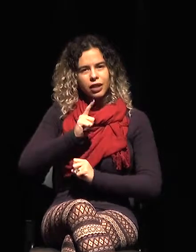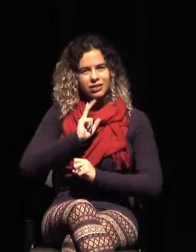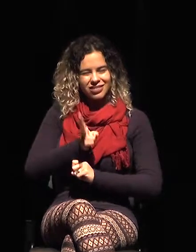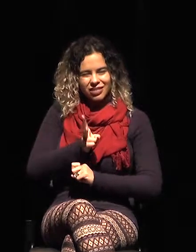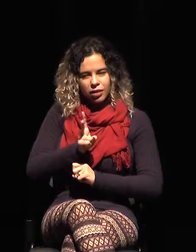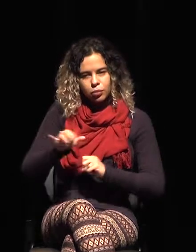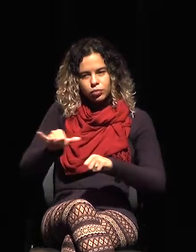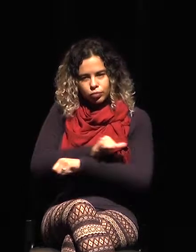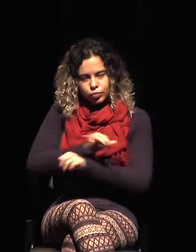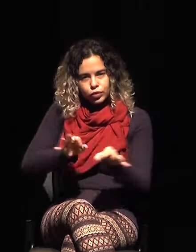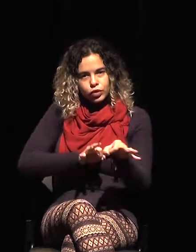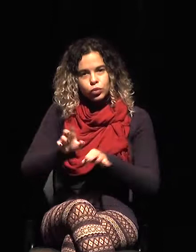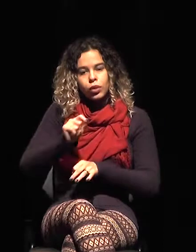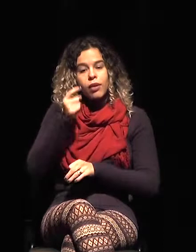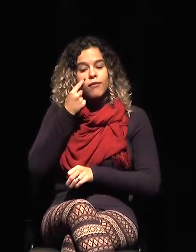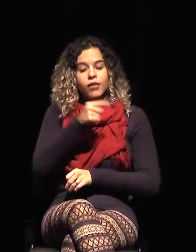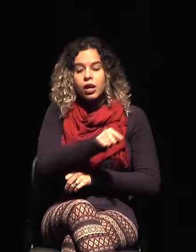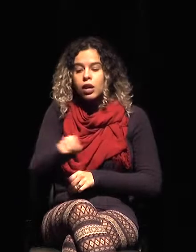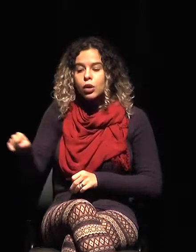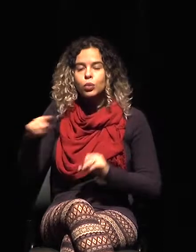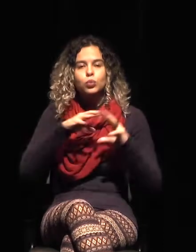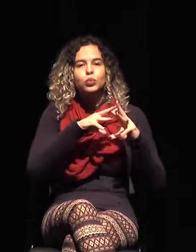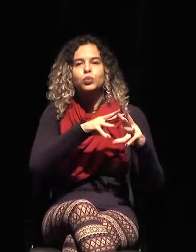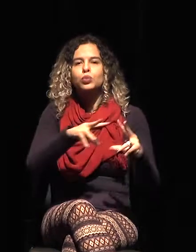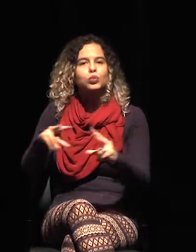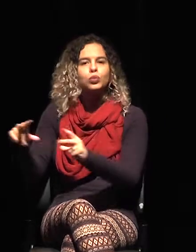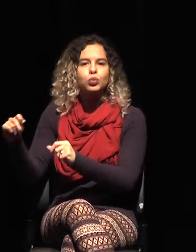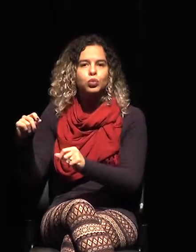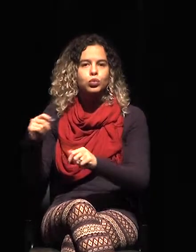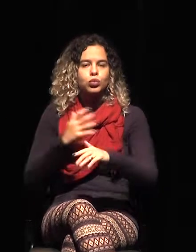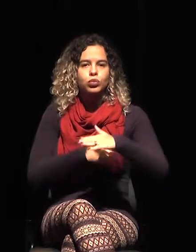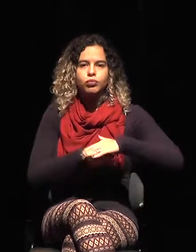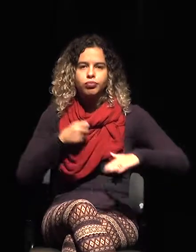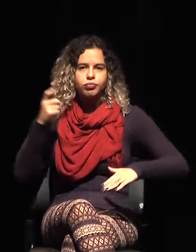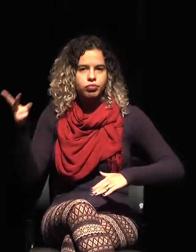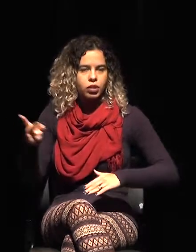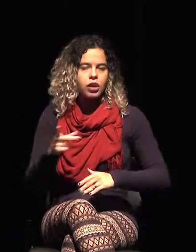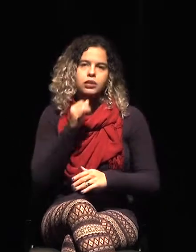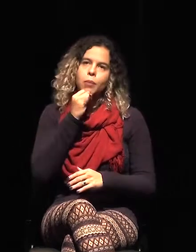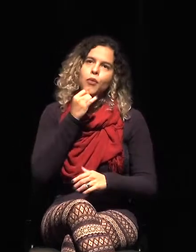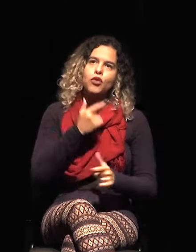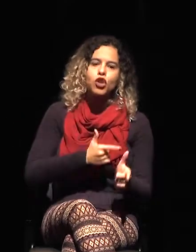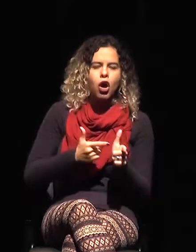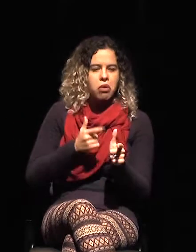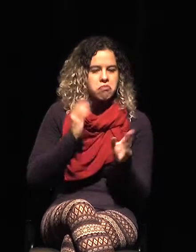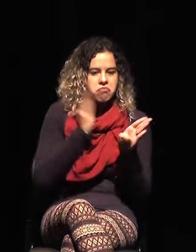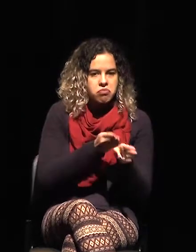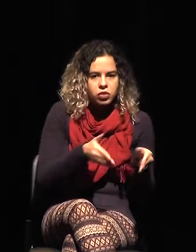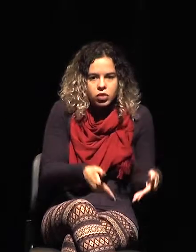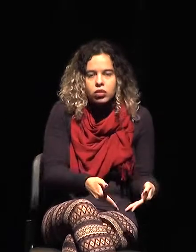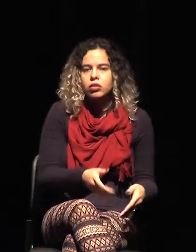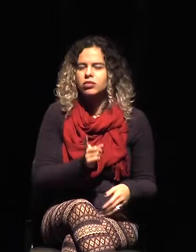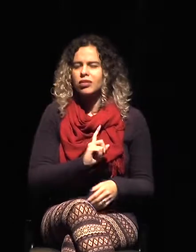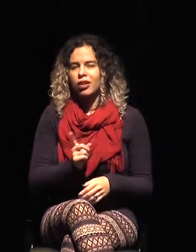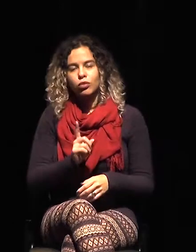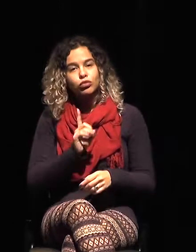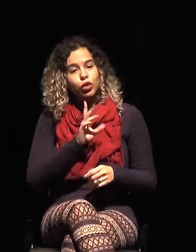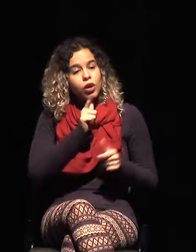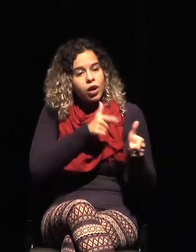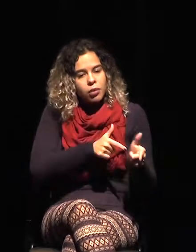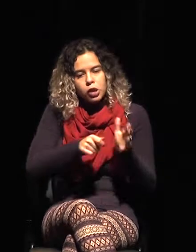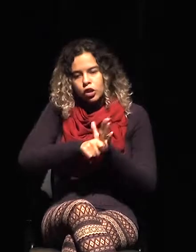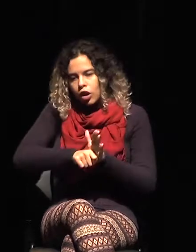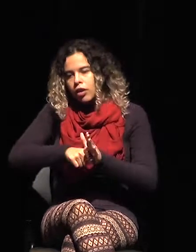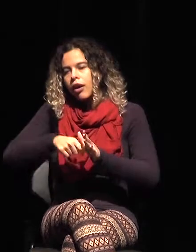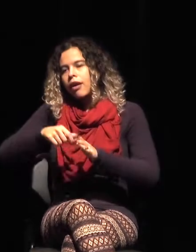habla de bienes en general, no bienes específicos, ni drogas, ni armas, ni cualquier otra cosa. Son únicamente operaciones en general para